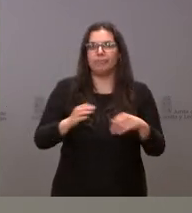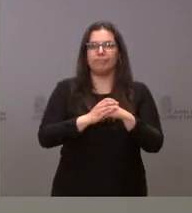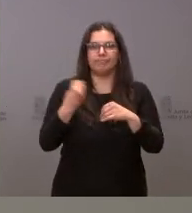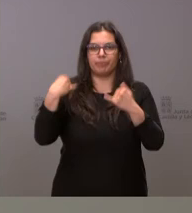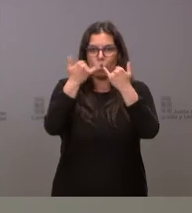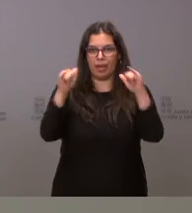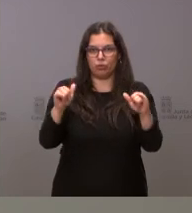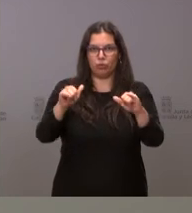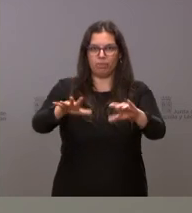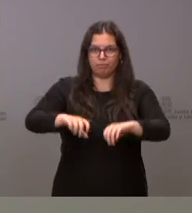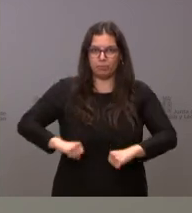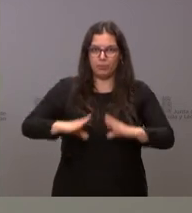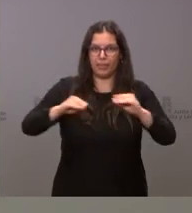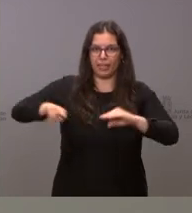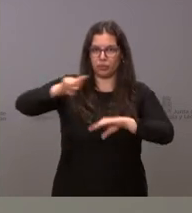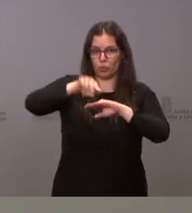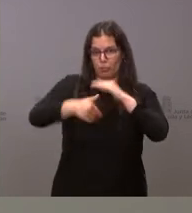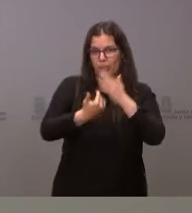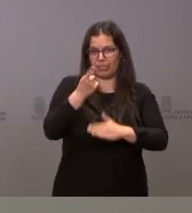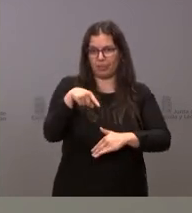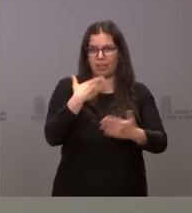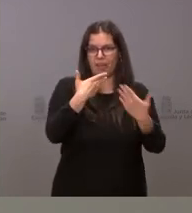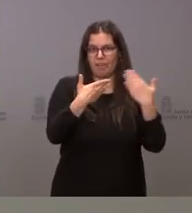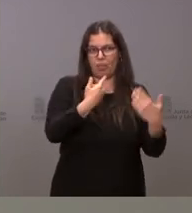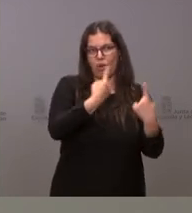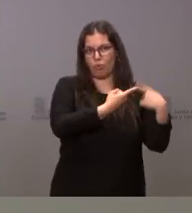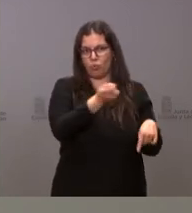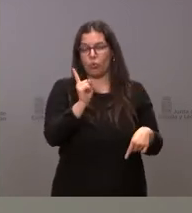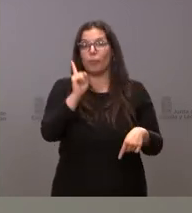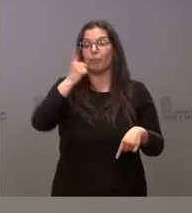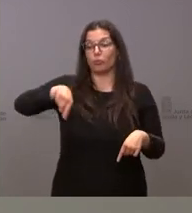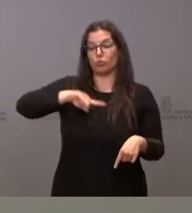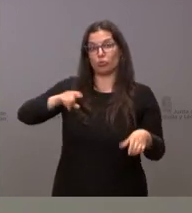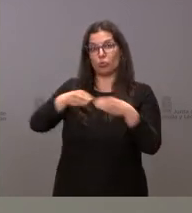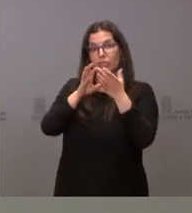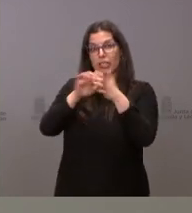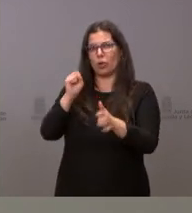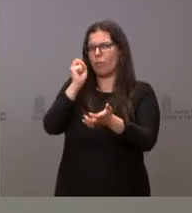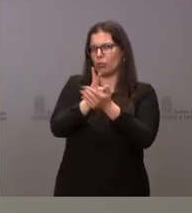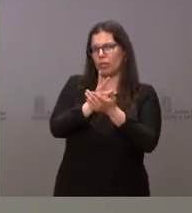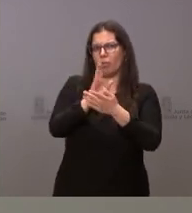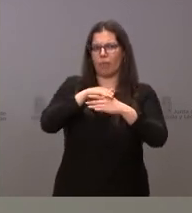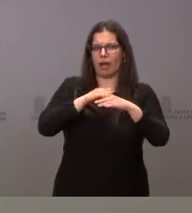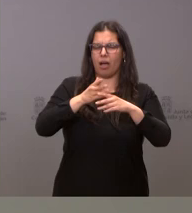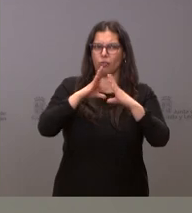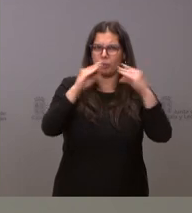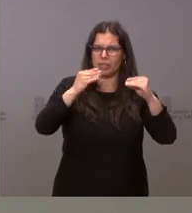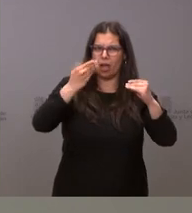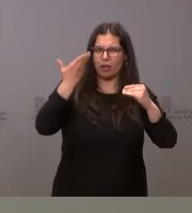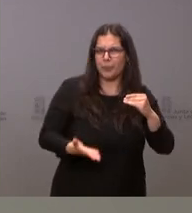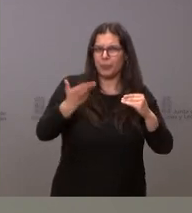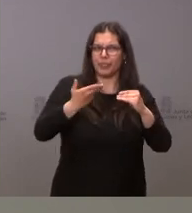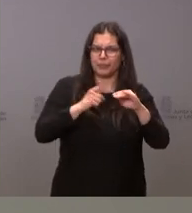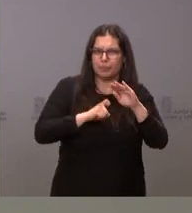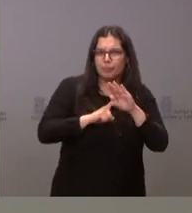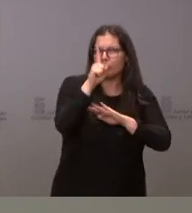posesión y esta mañana con algún rector. Y la apuesta desde la Junta de Castilla y las universidades y el peso de las universidades en la Junta de Castilla